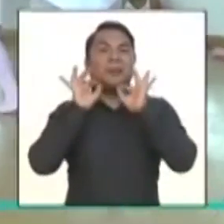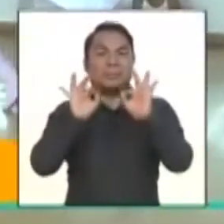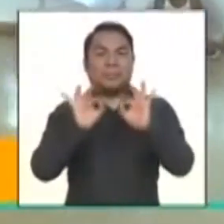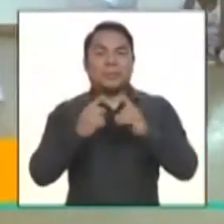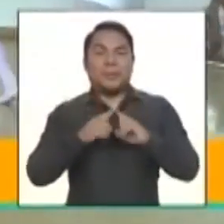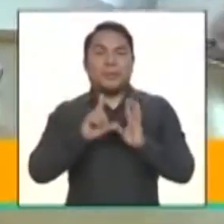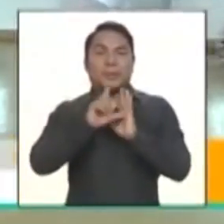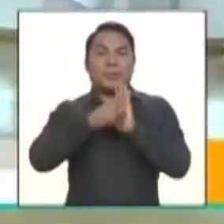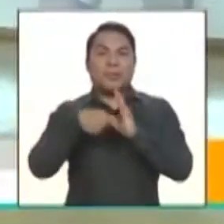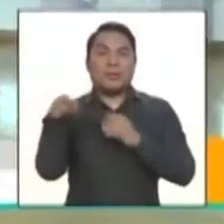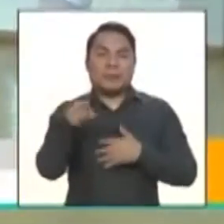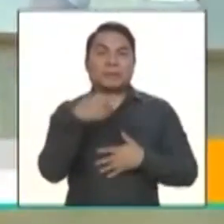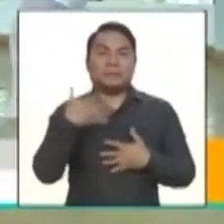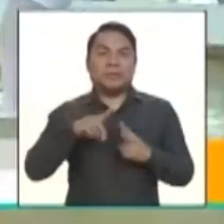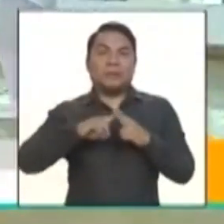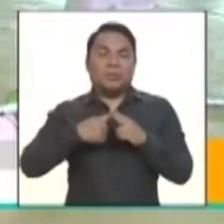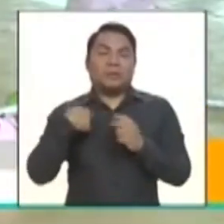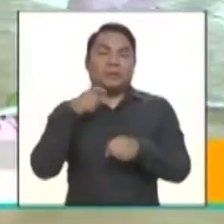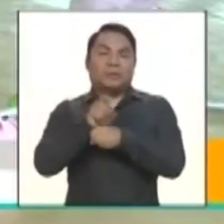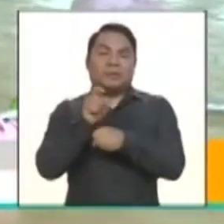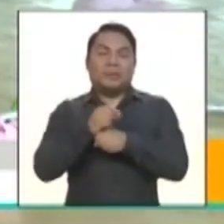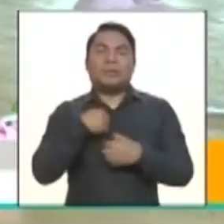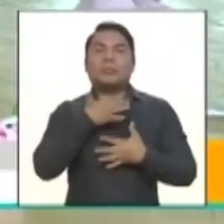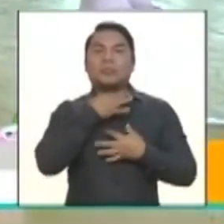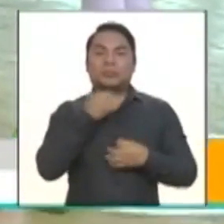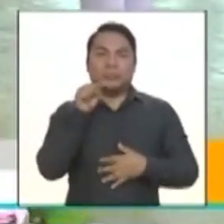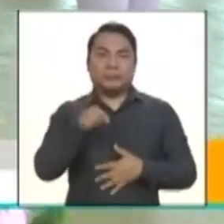a enseñar a las niñas y me encantó eso.